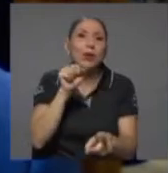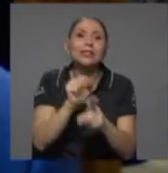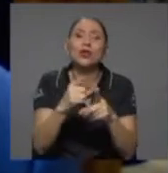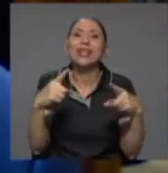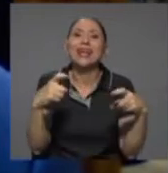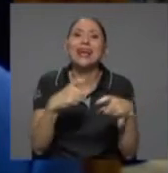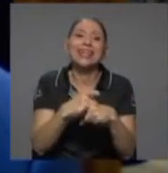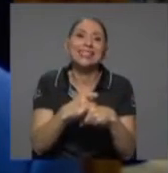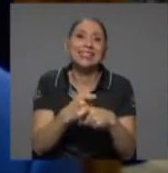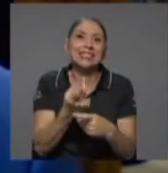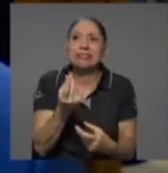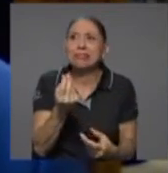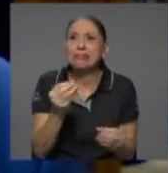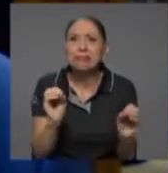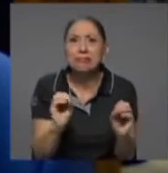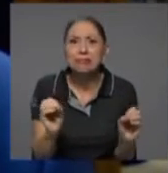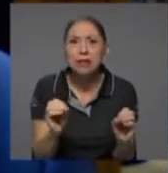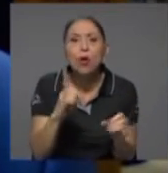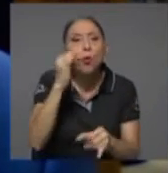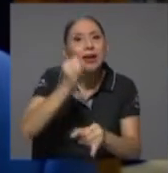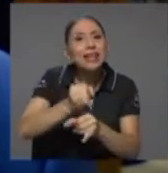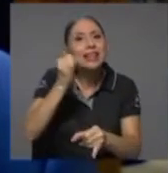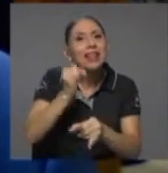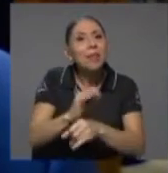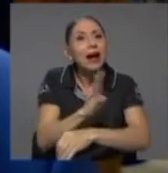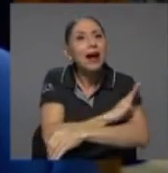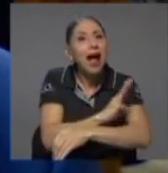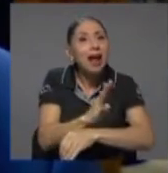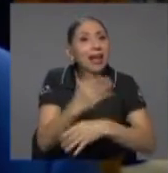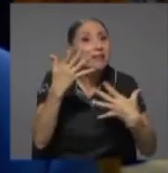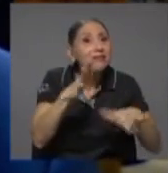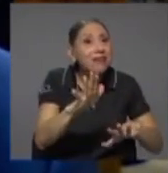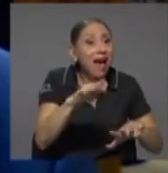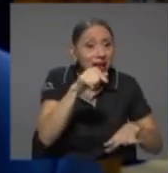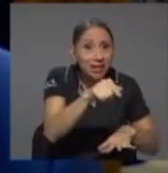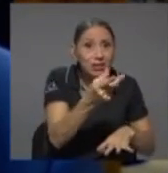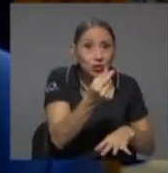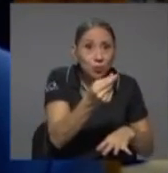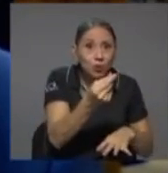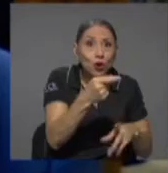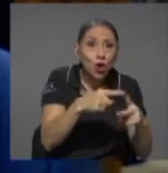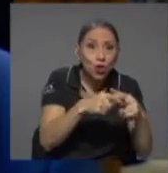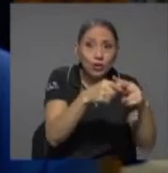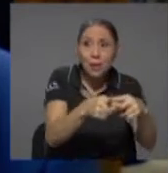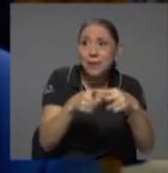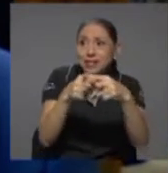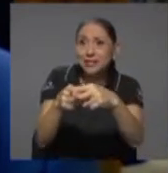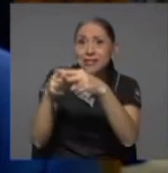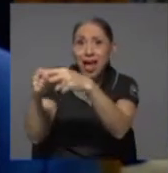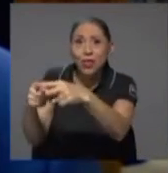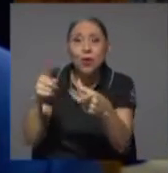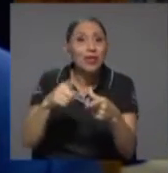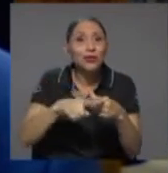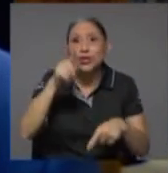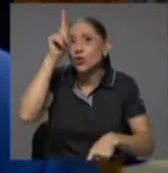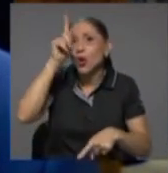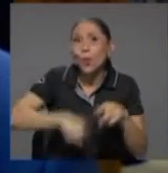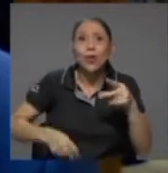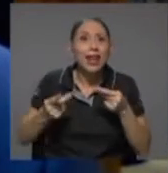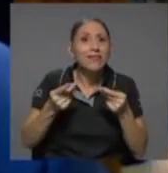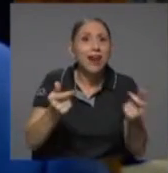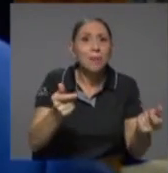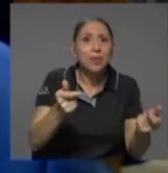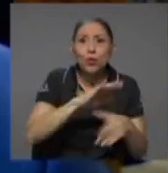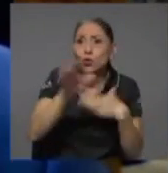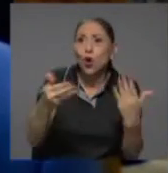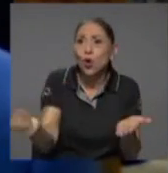bancaria que no tendría, porque ha prestado sus recursos en préstamos de largo plazo, la capacidad de convertir rápidamente en efectivos sus